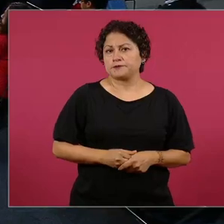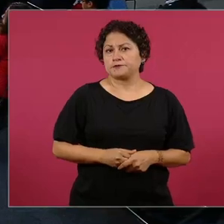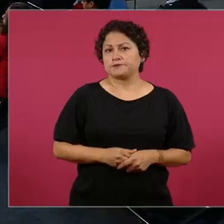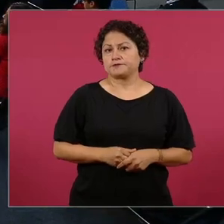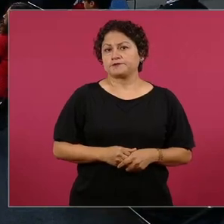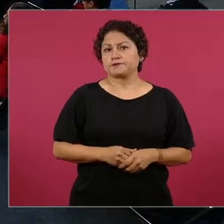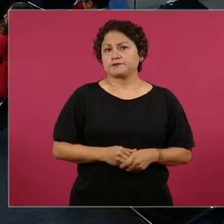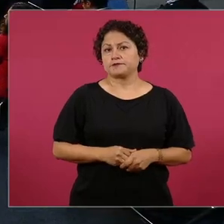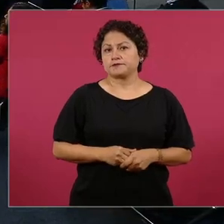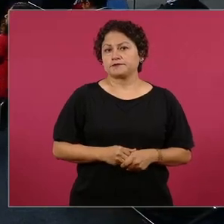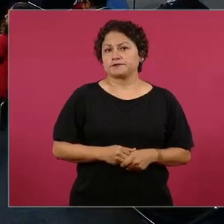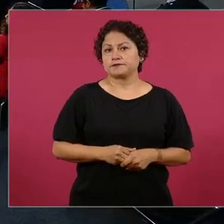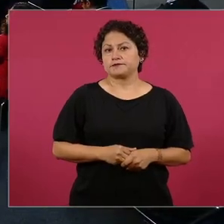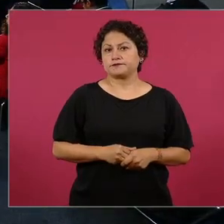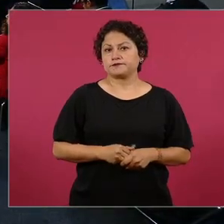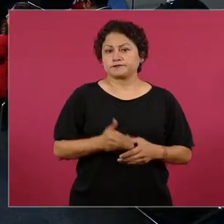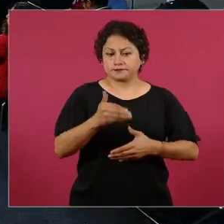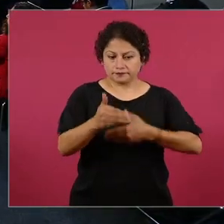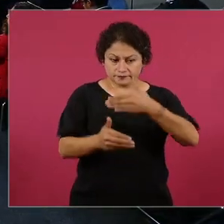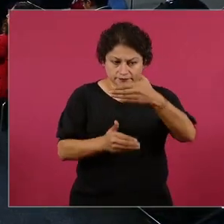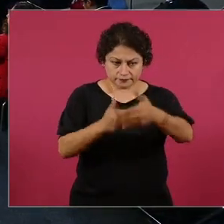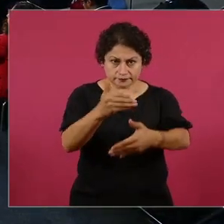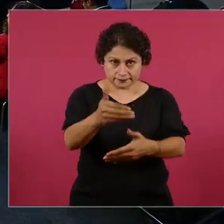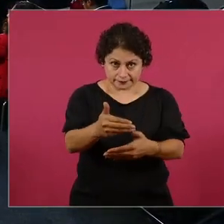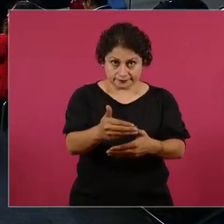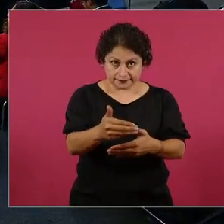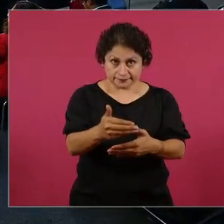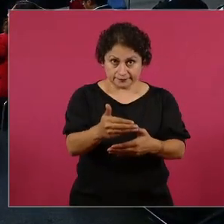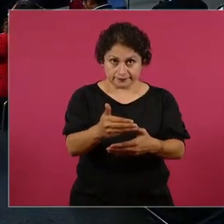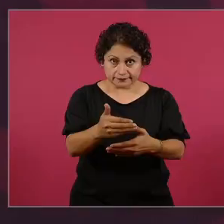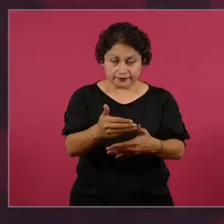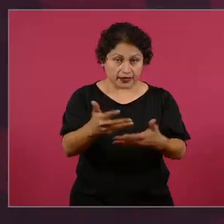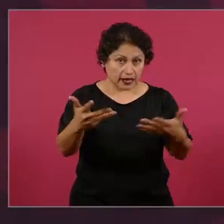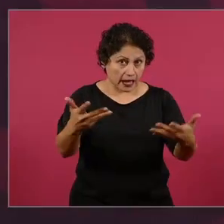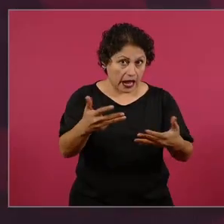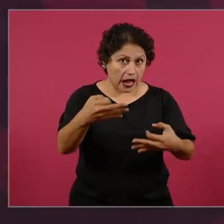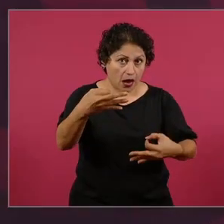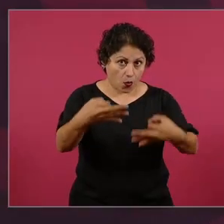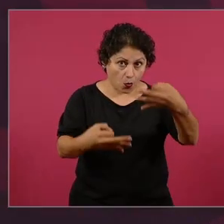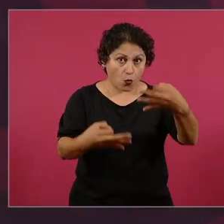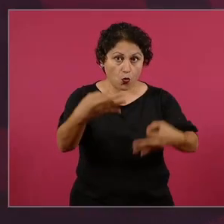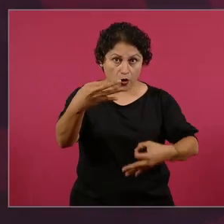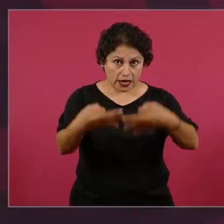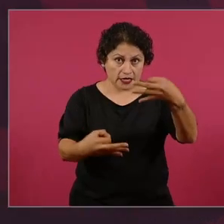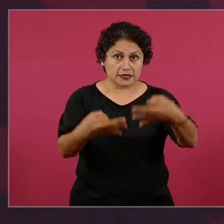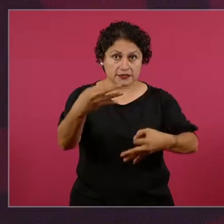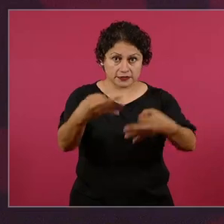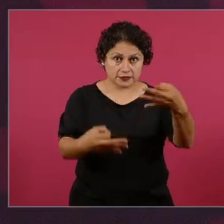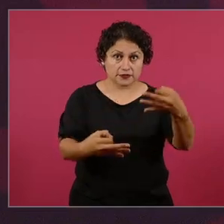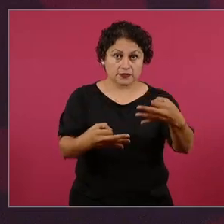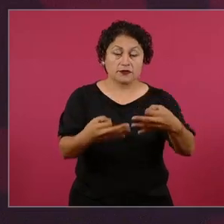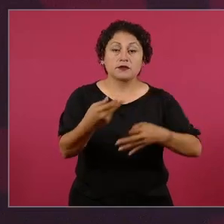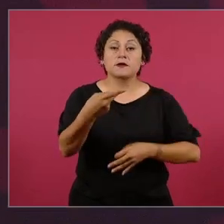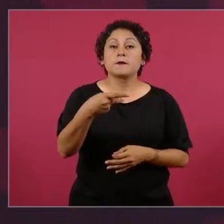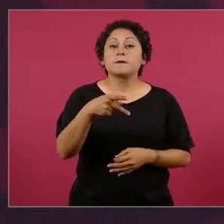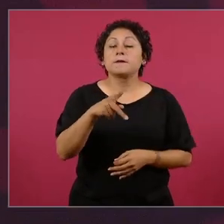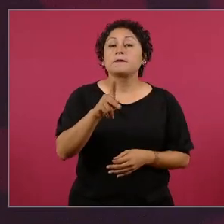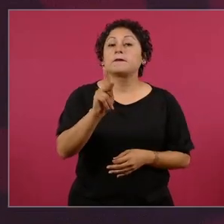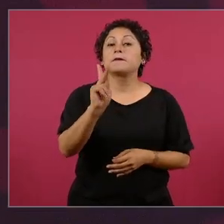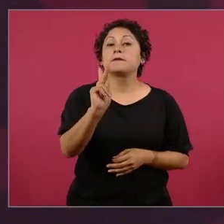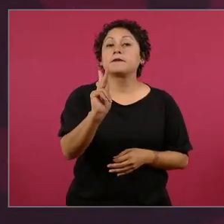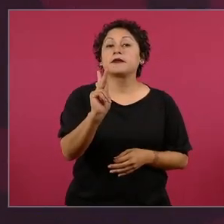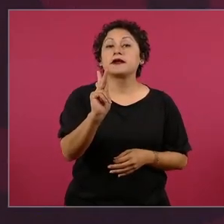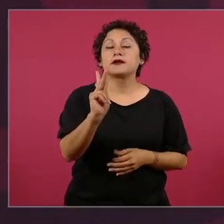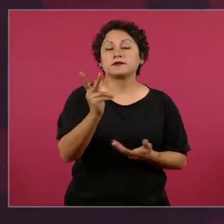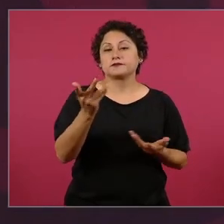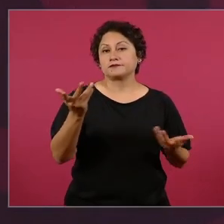proceden muchas cosas. El asunto es que cómo se